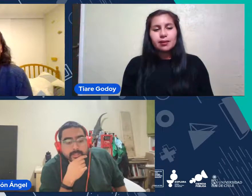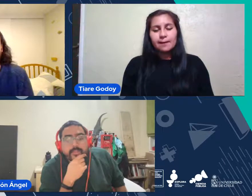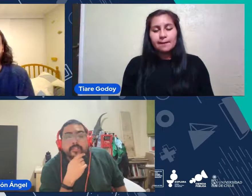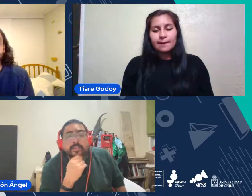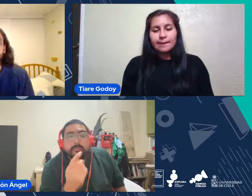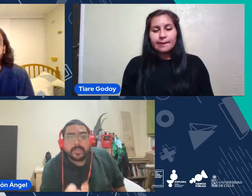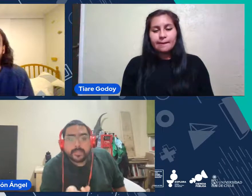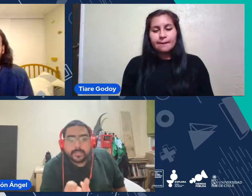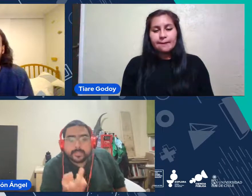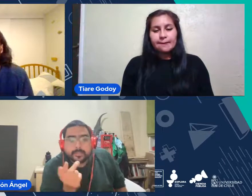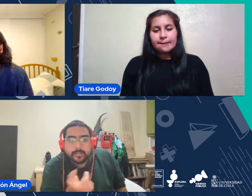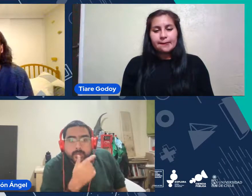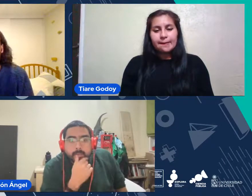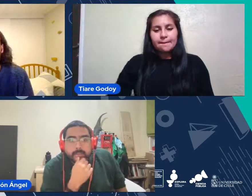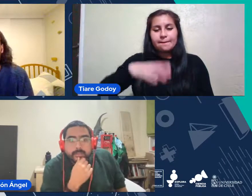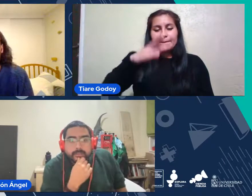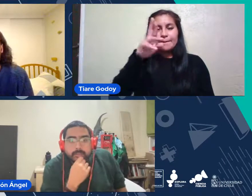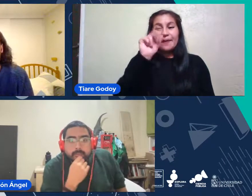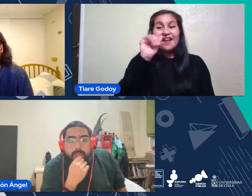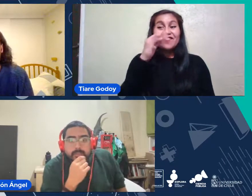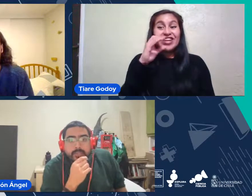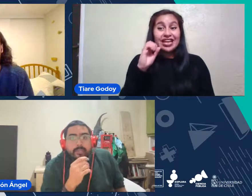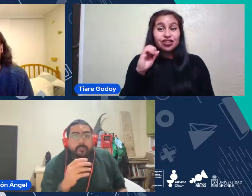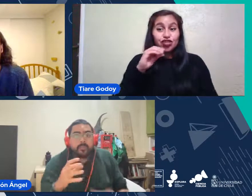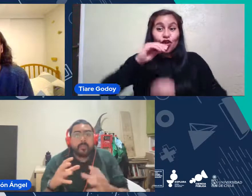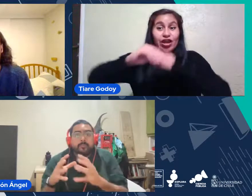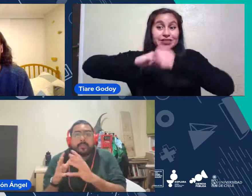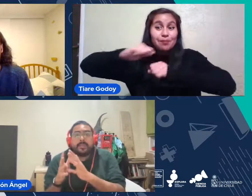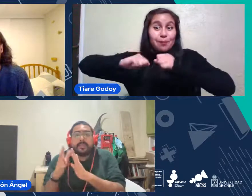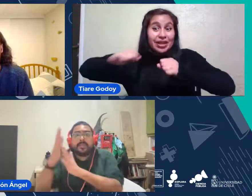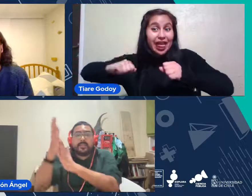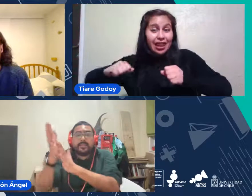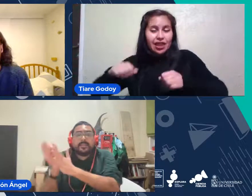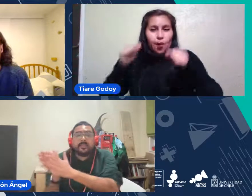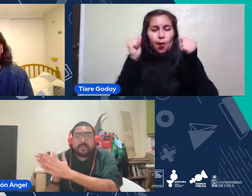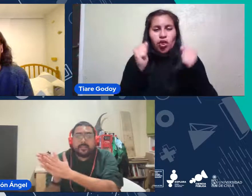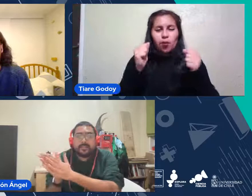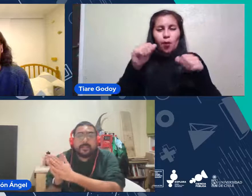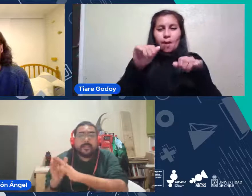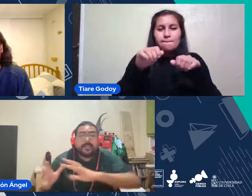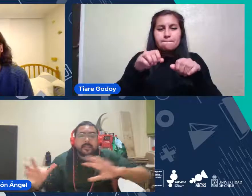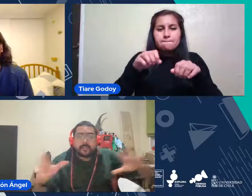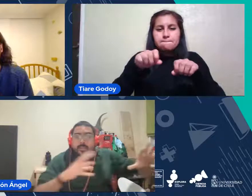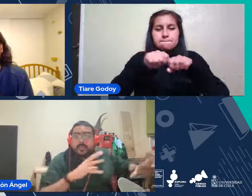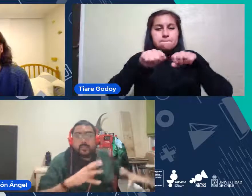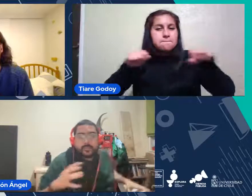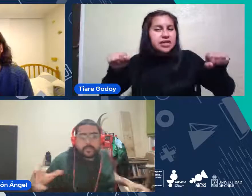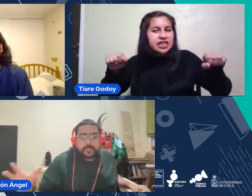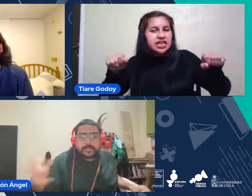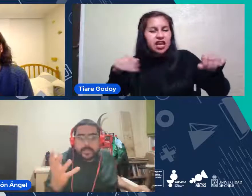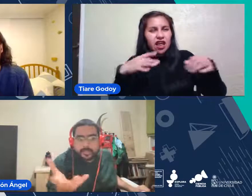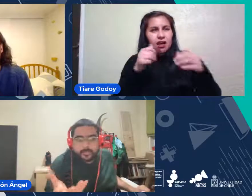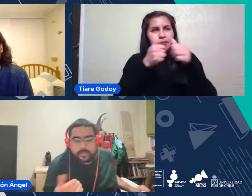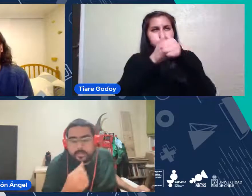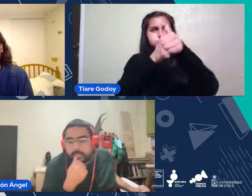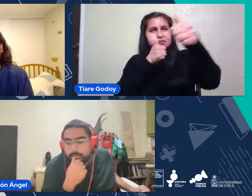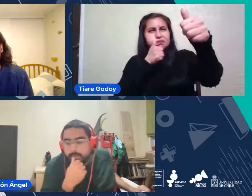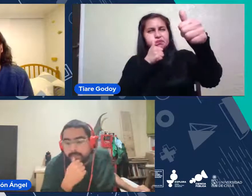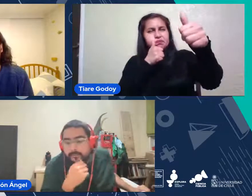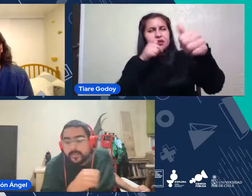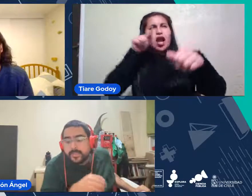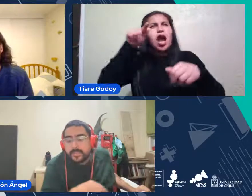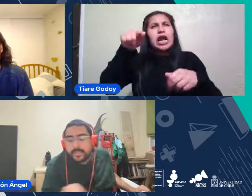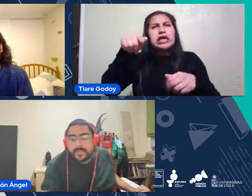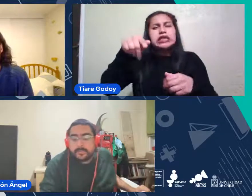Los Brazos Espirales Los Podemos Observar Porque Podemos Medir Las Distancias A Estas Regiones De Formación Estelar Que Yo Les